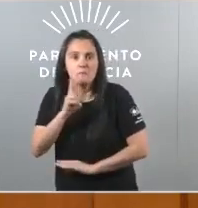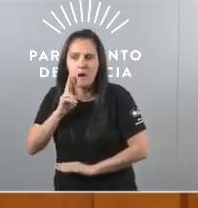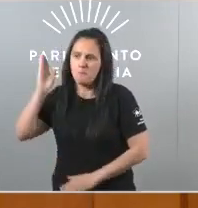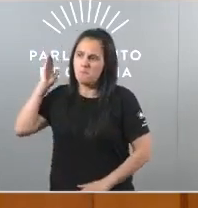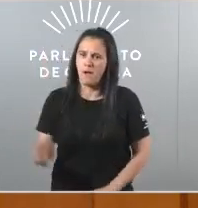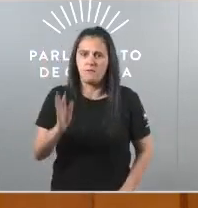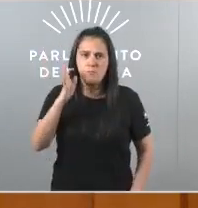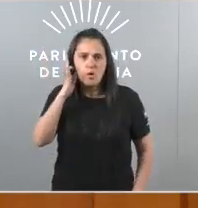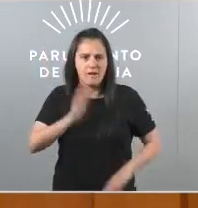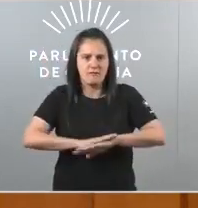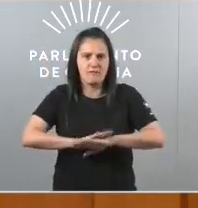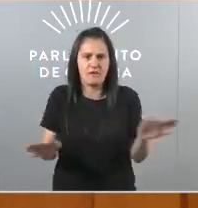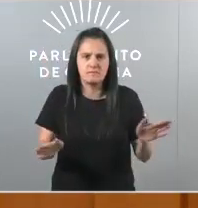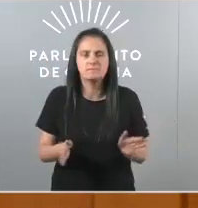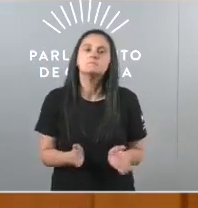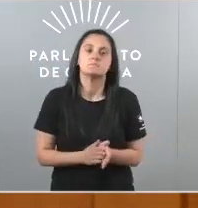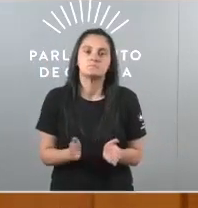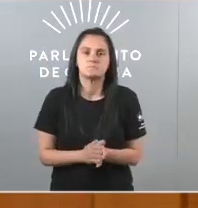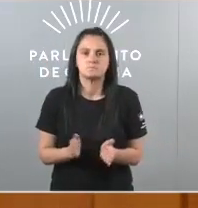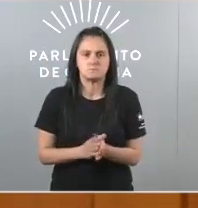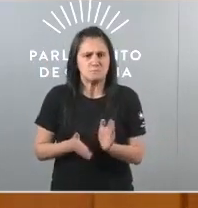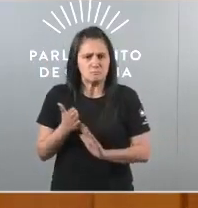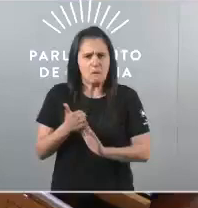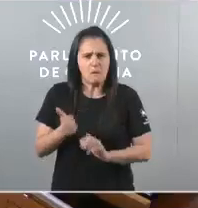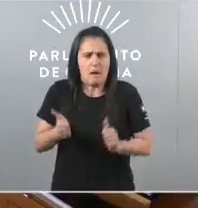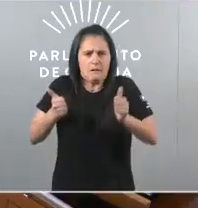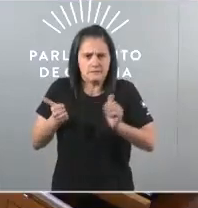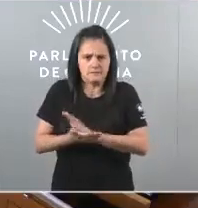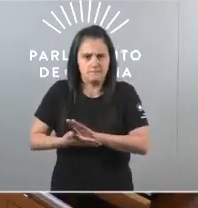mulleres pero e que faremos moito máis